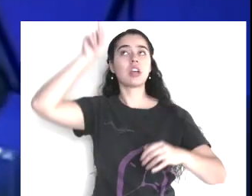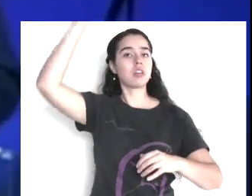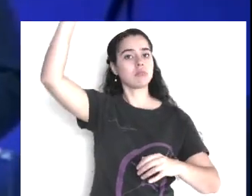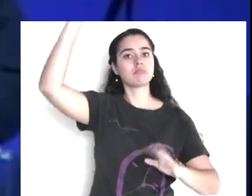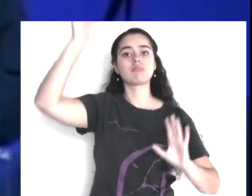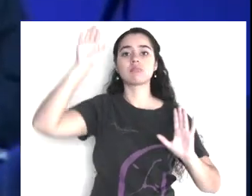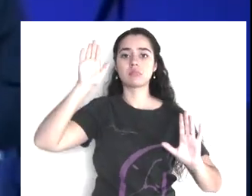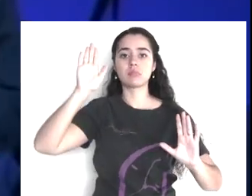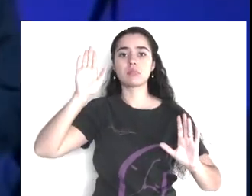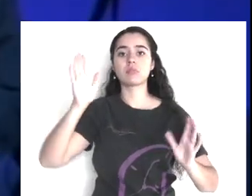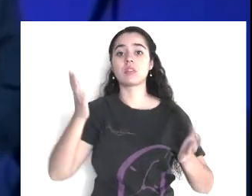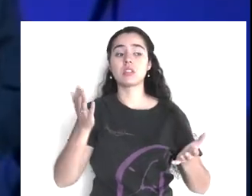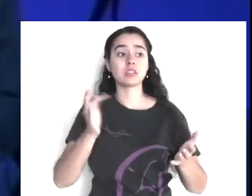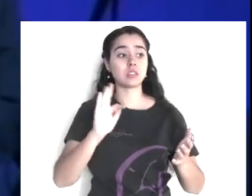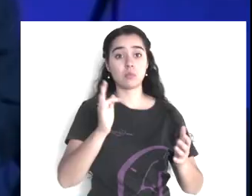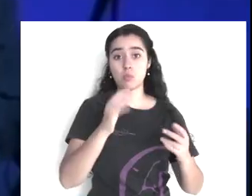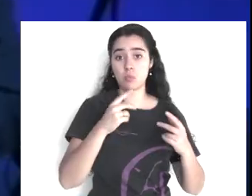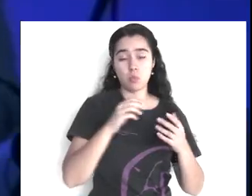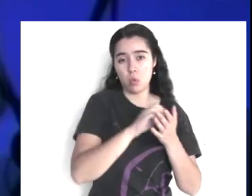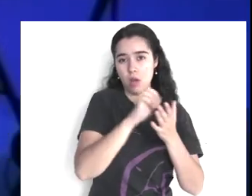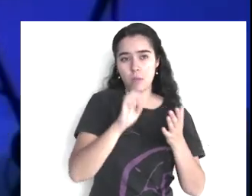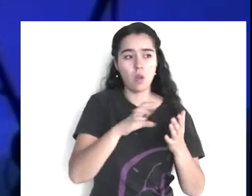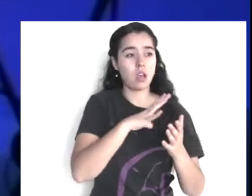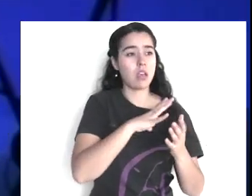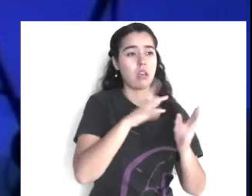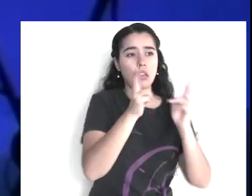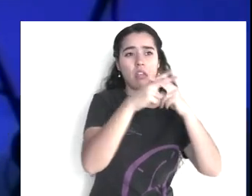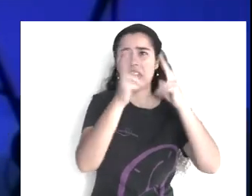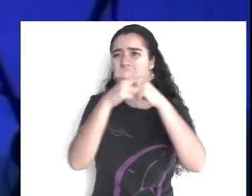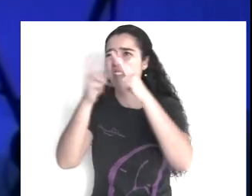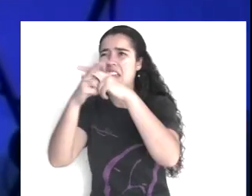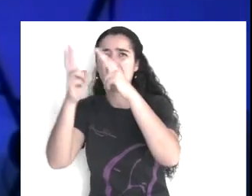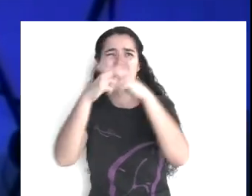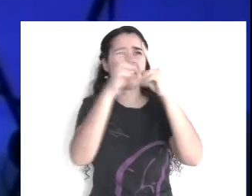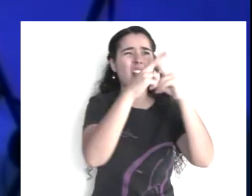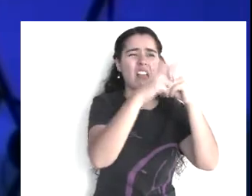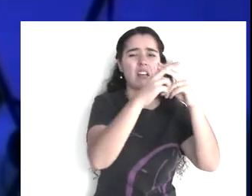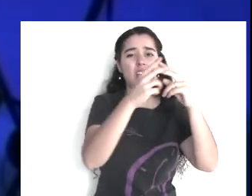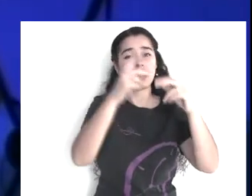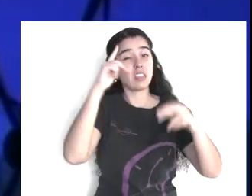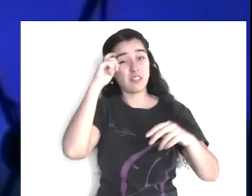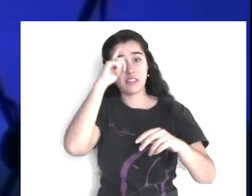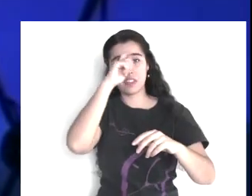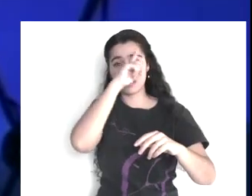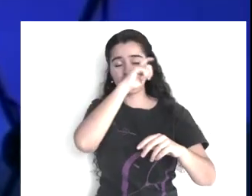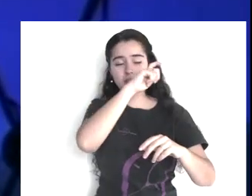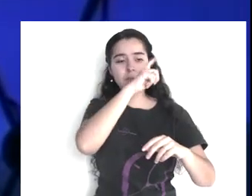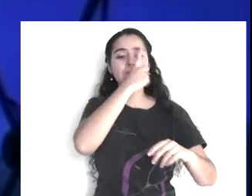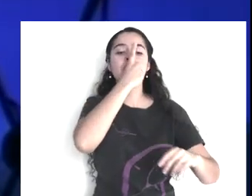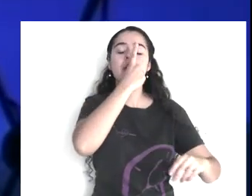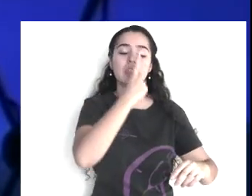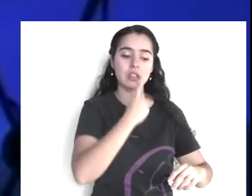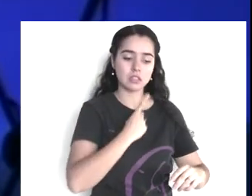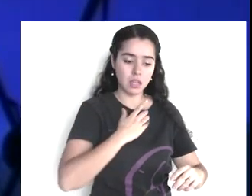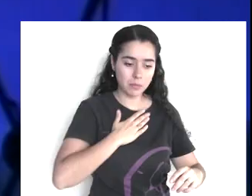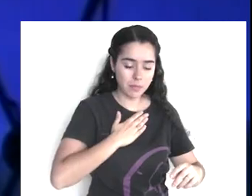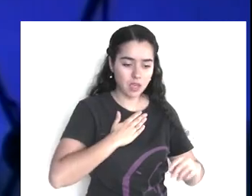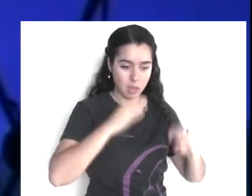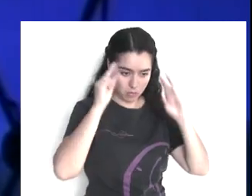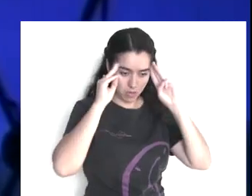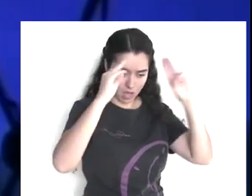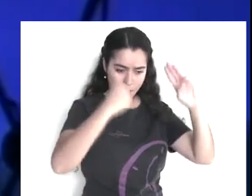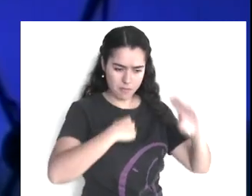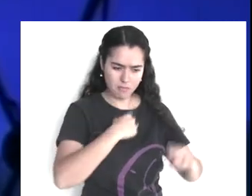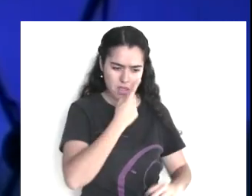y la causa, dice Moisés, que os fuere difícil, la traeréis a mí, y yo la oiré,